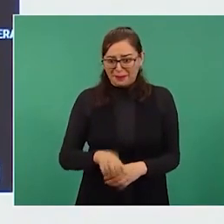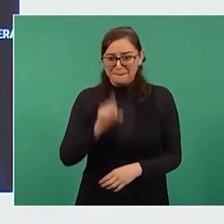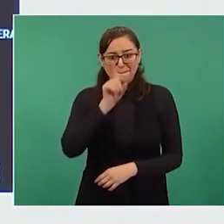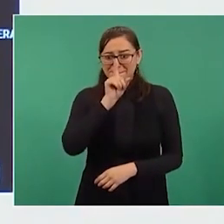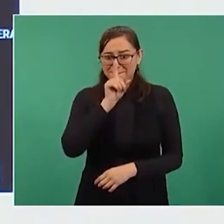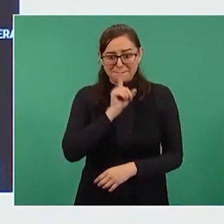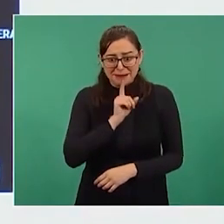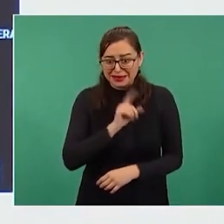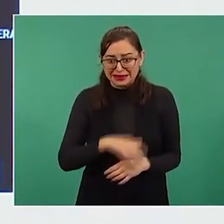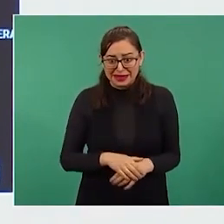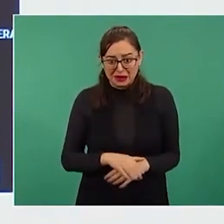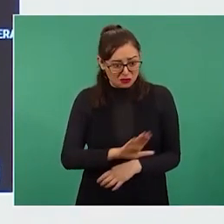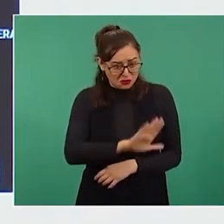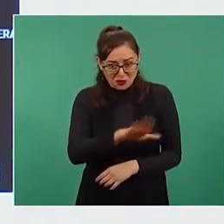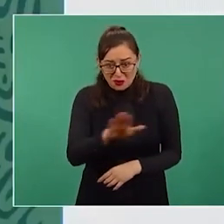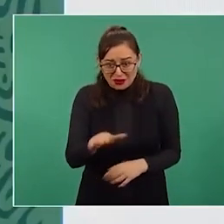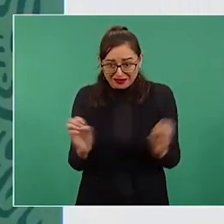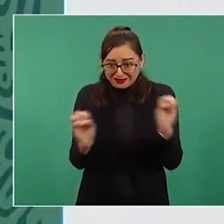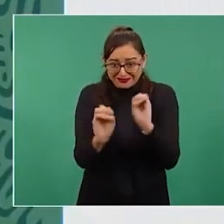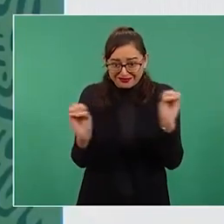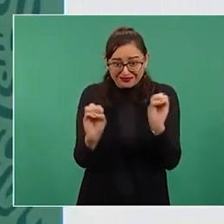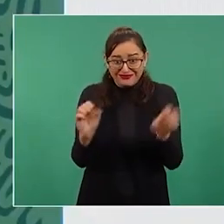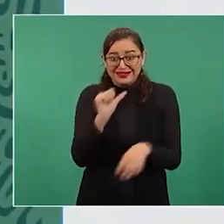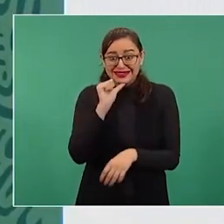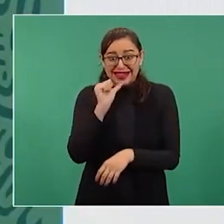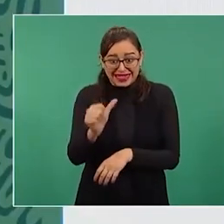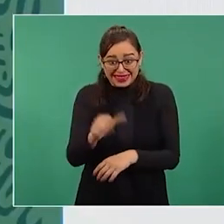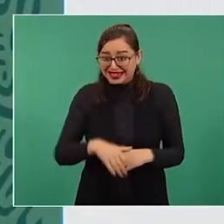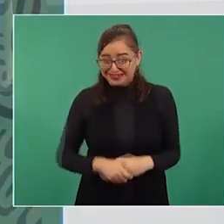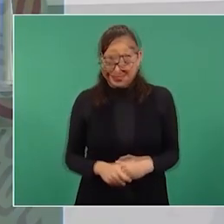No murió ningún indígena, que yo sepa,